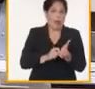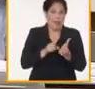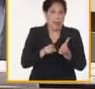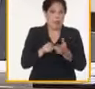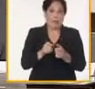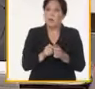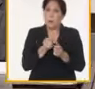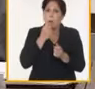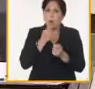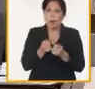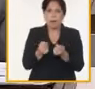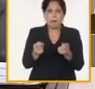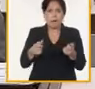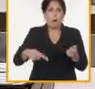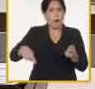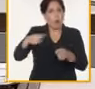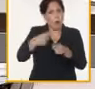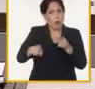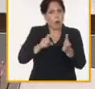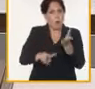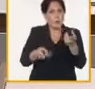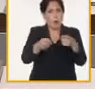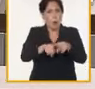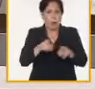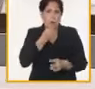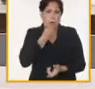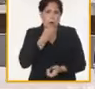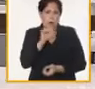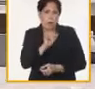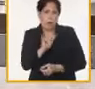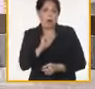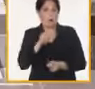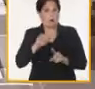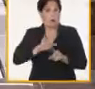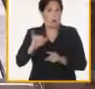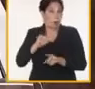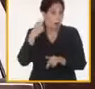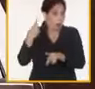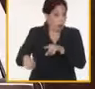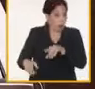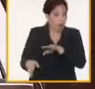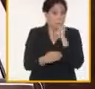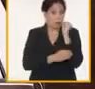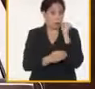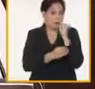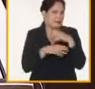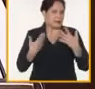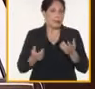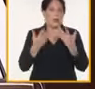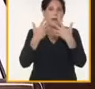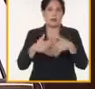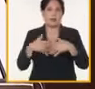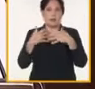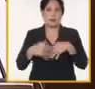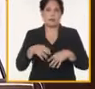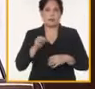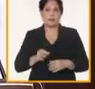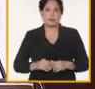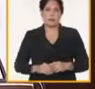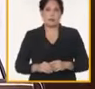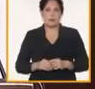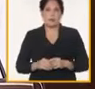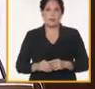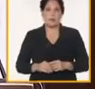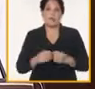generalizarse a otros territorios. También existe un gran potencial en el desarrollo del arroz popular que es